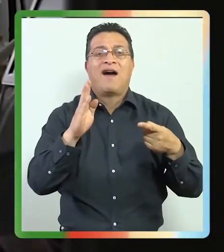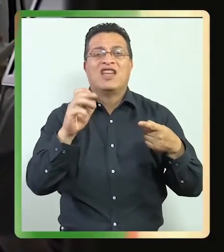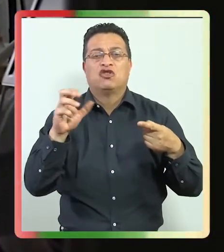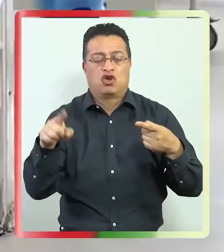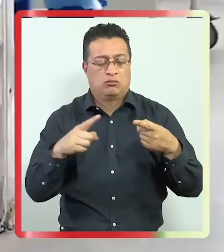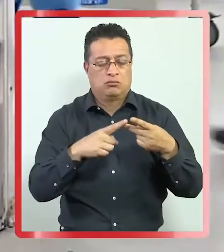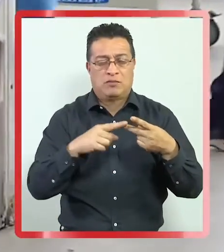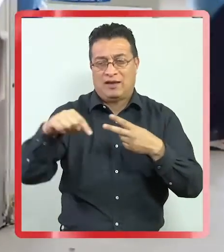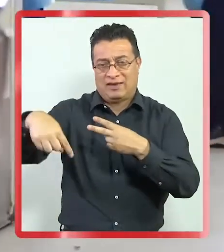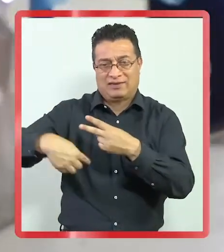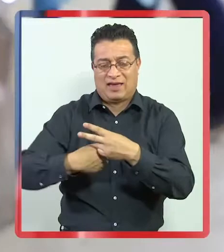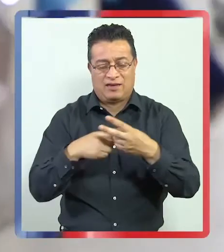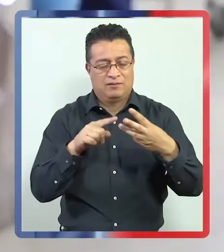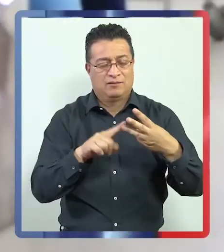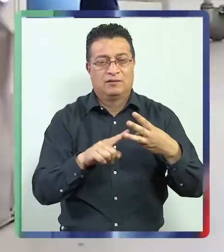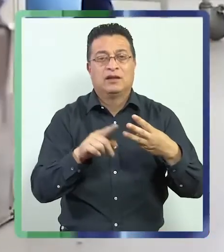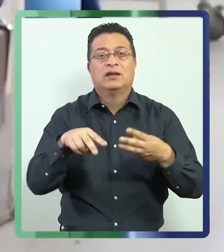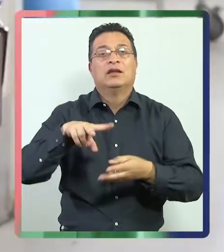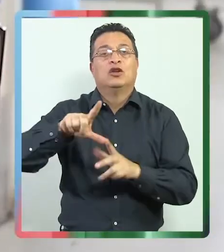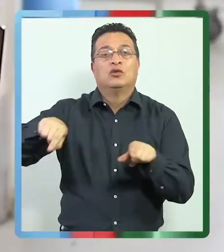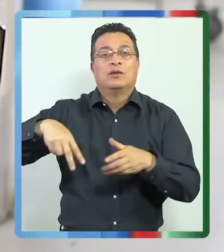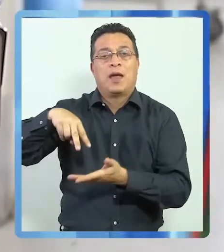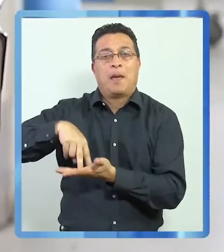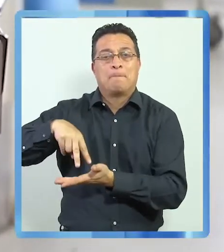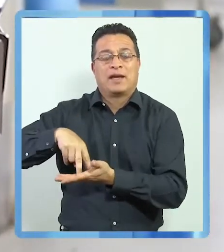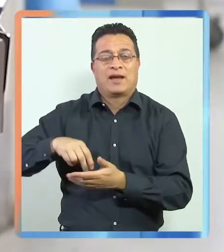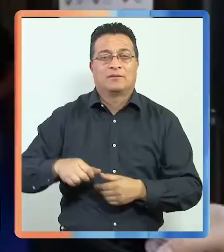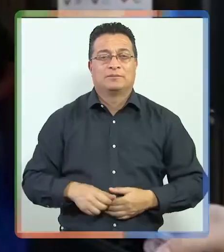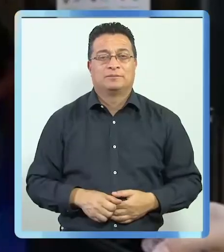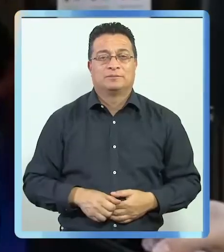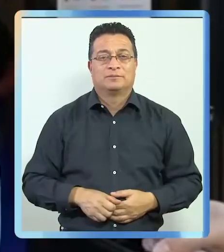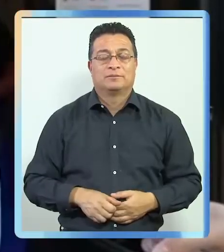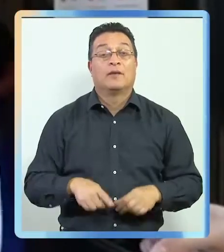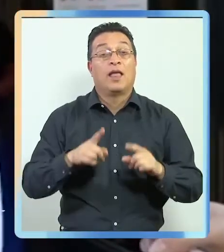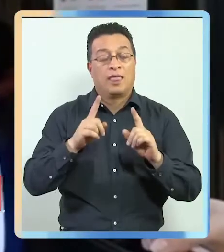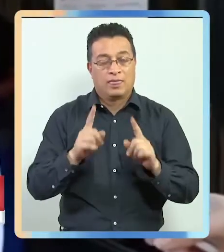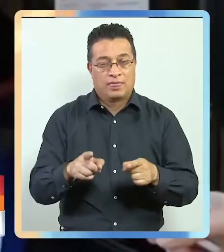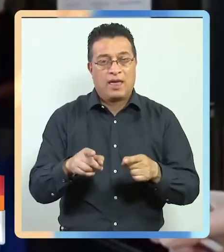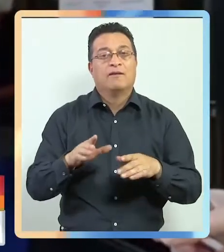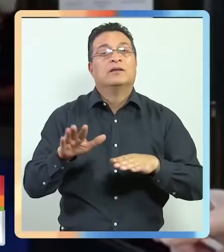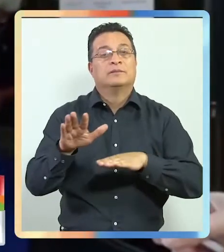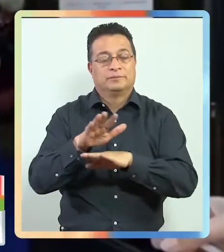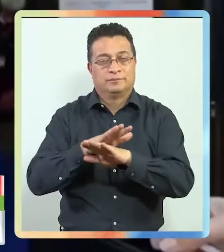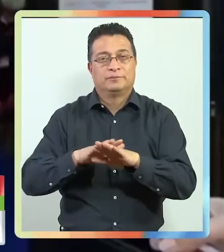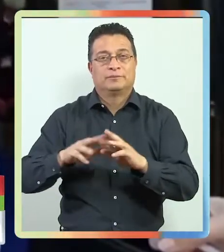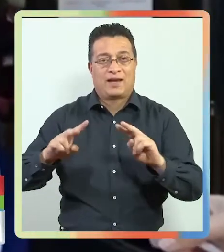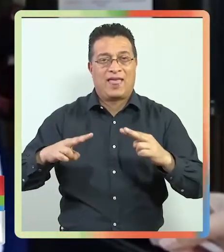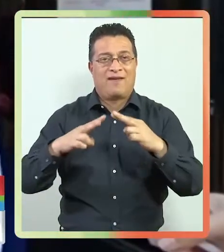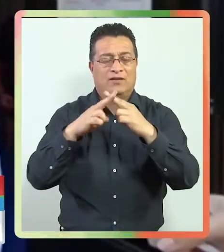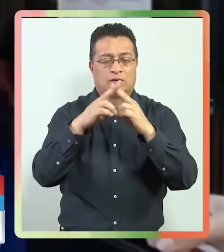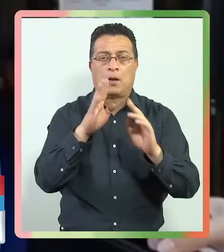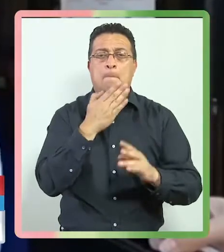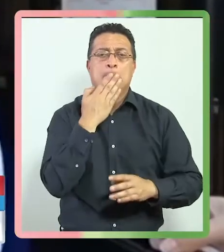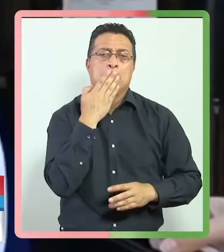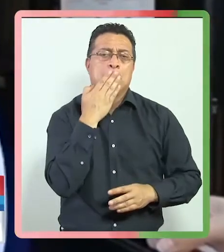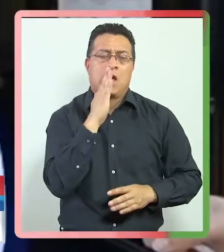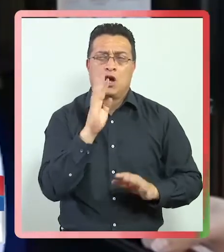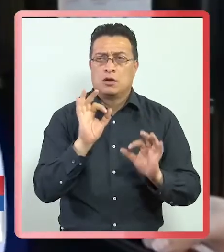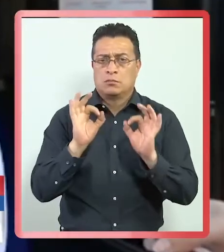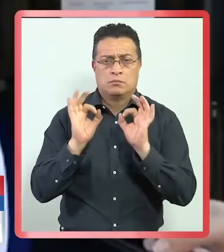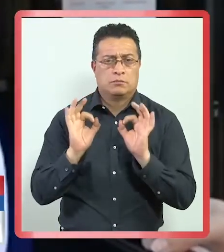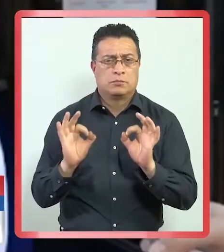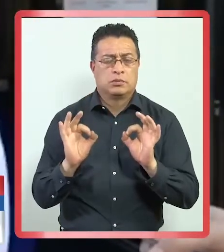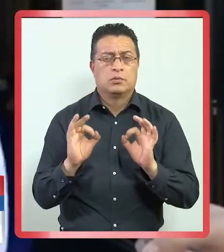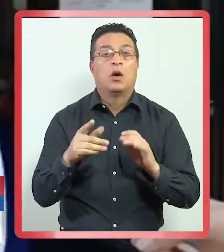los servicios de pabellón, admisión y salas de espera. Debemos mantener el edificio en las mejores